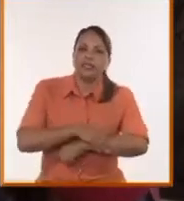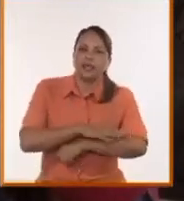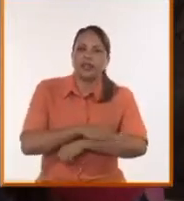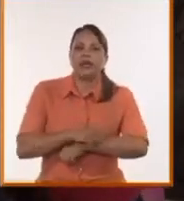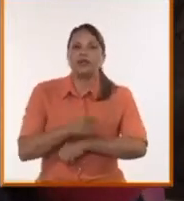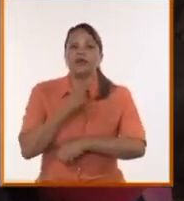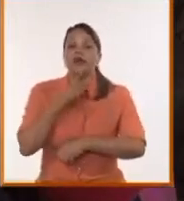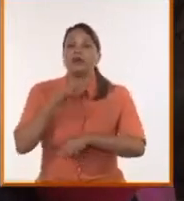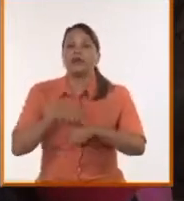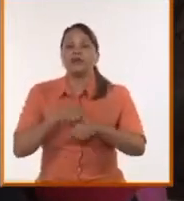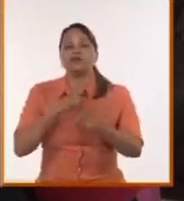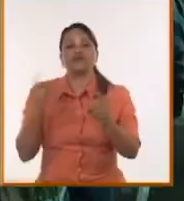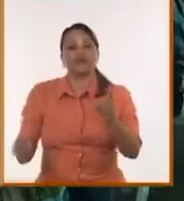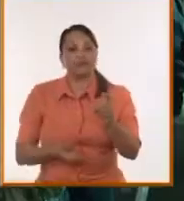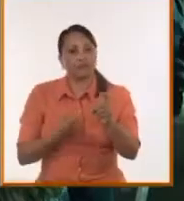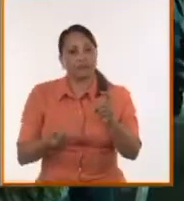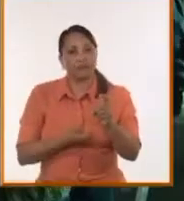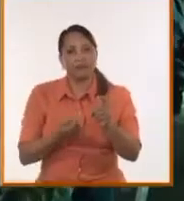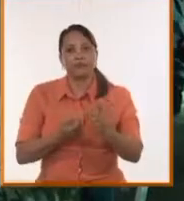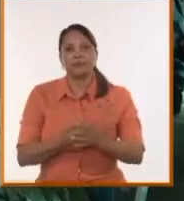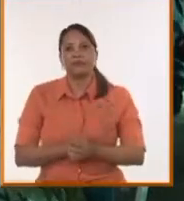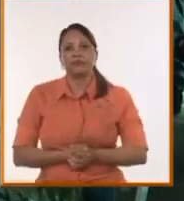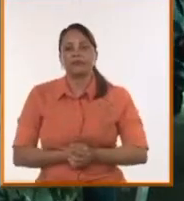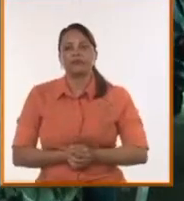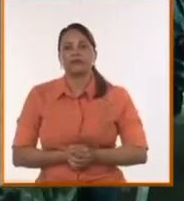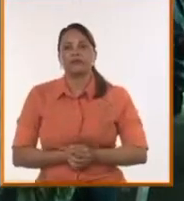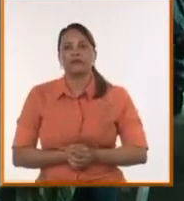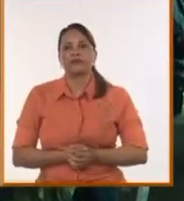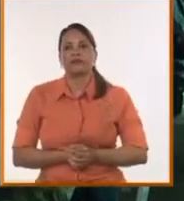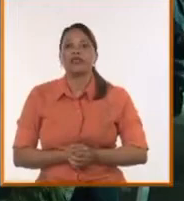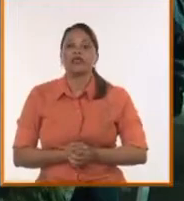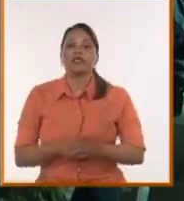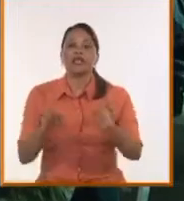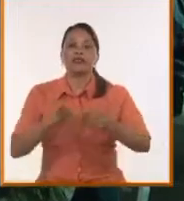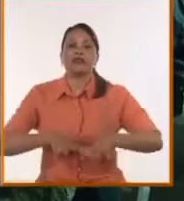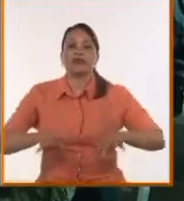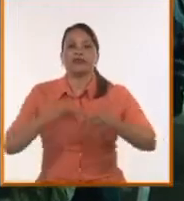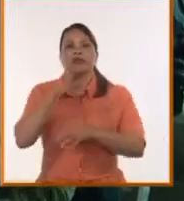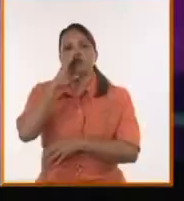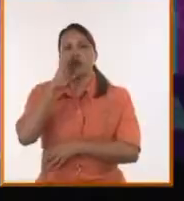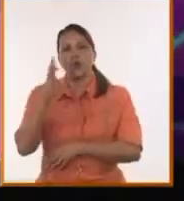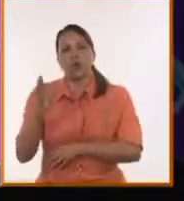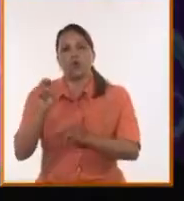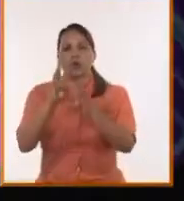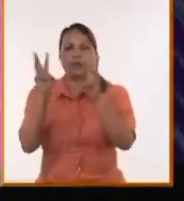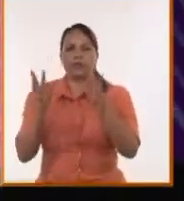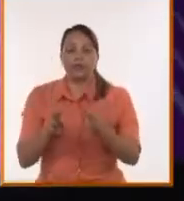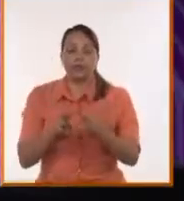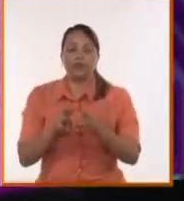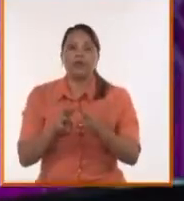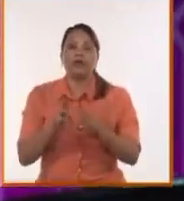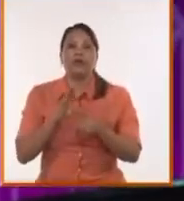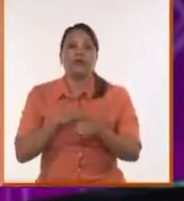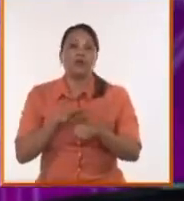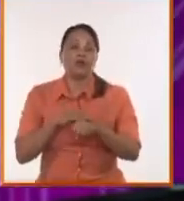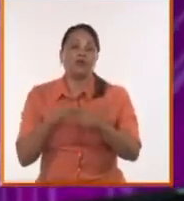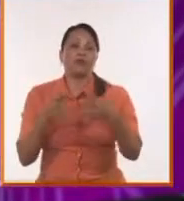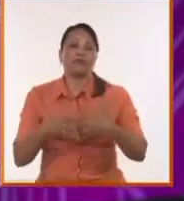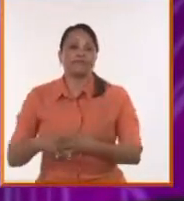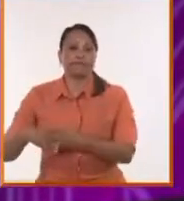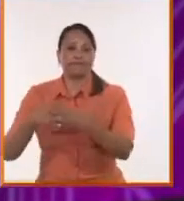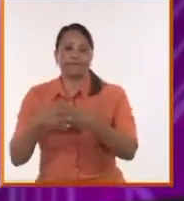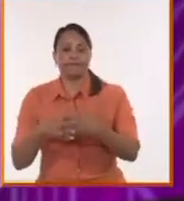intencionalidad de polarización, de odio que generan hoy las redes sociales en manos de los adversarios.